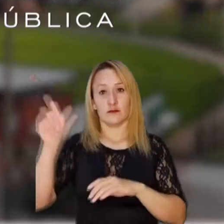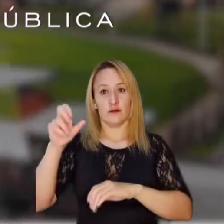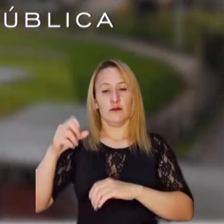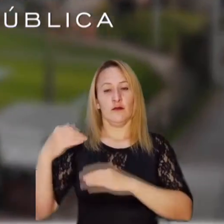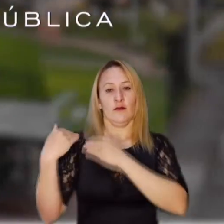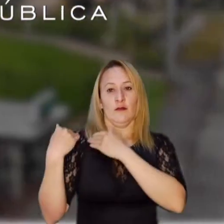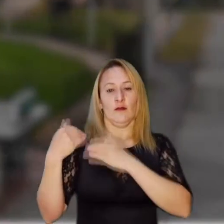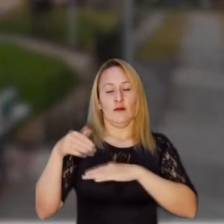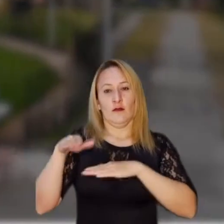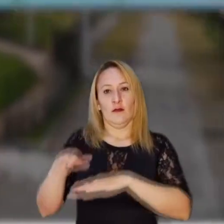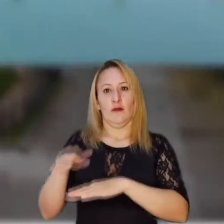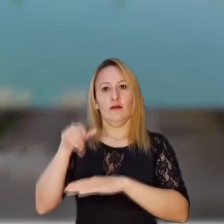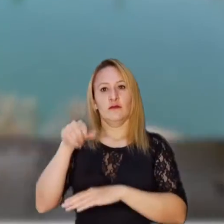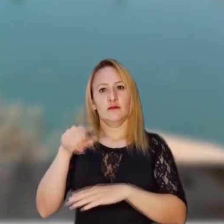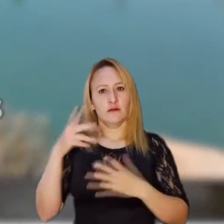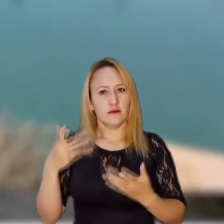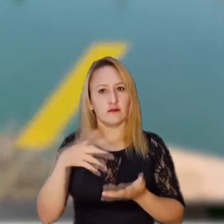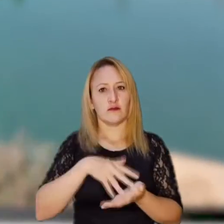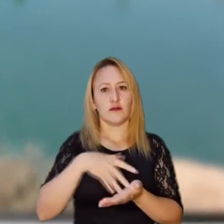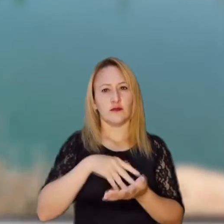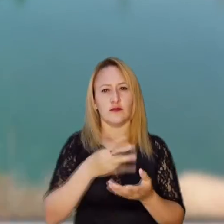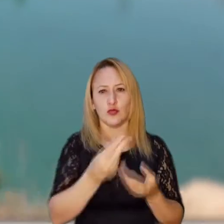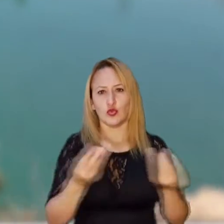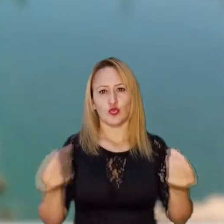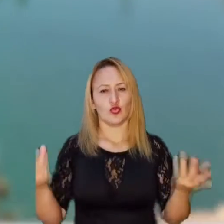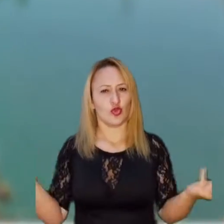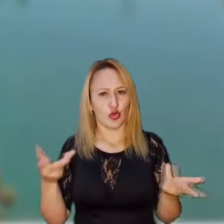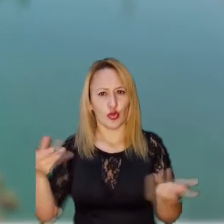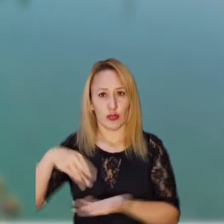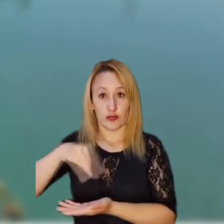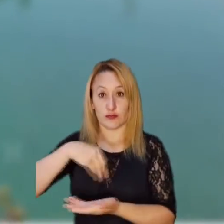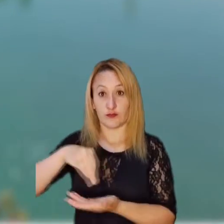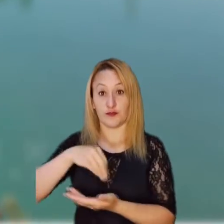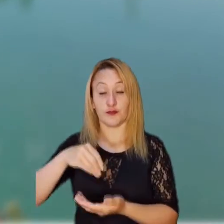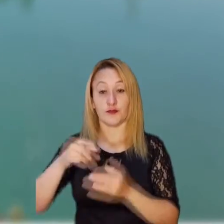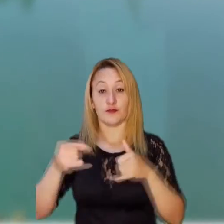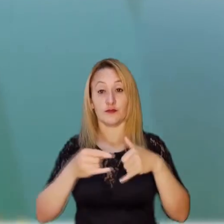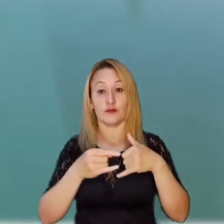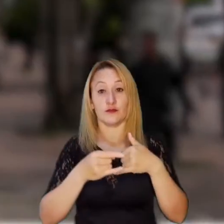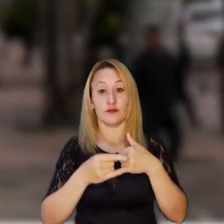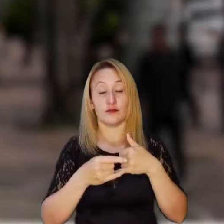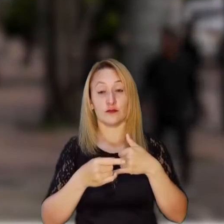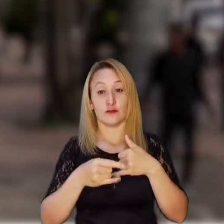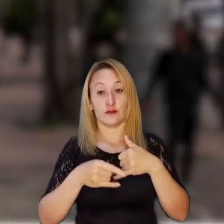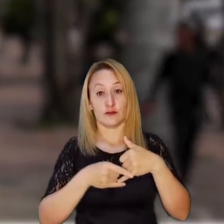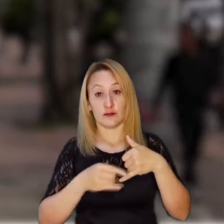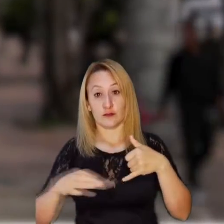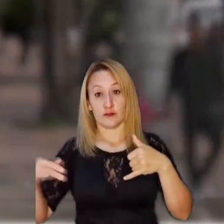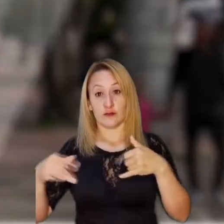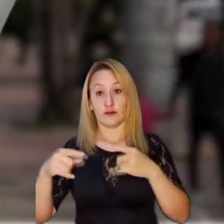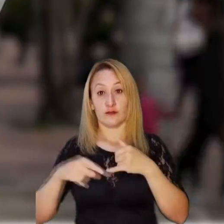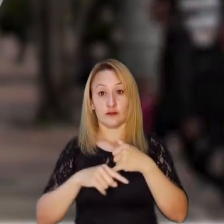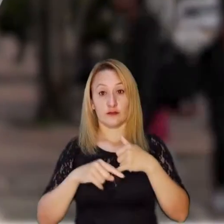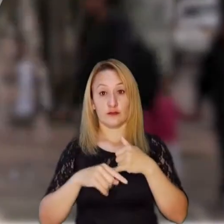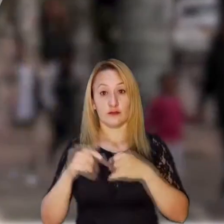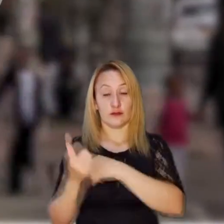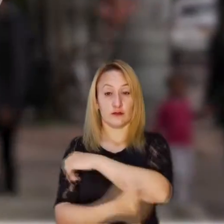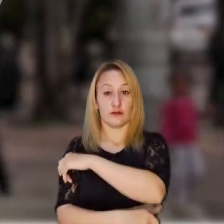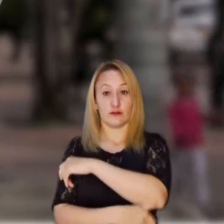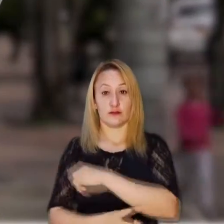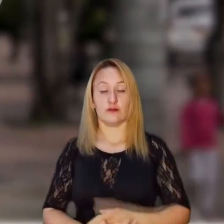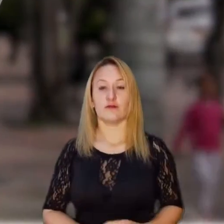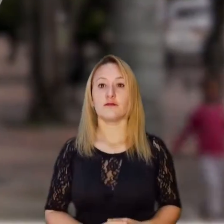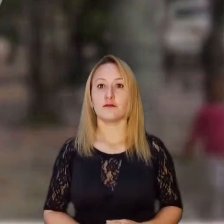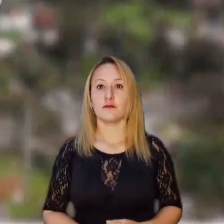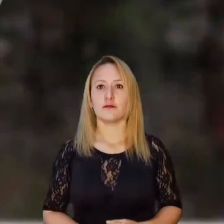Los primeros en entregar sus solicitudes a la Contraloría fueron los voceros de las poblaciones vulnerables pertenecientes a los departamentos de